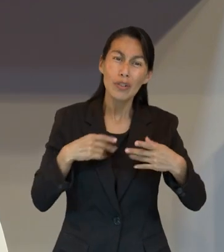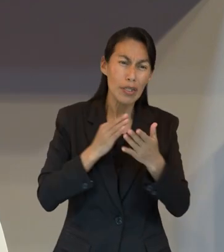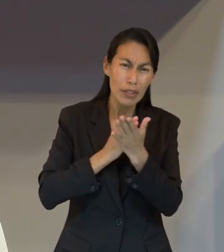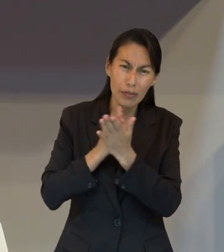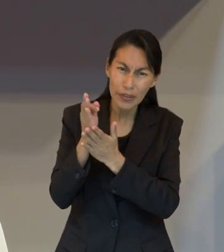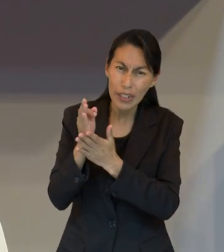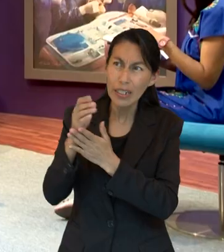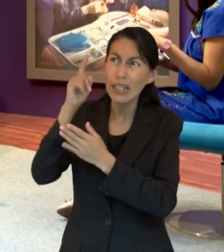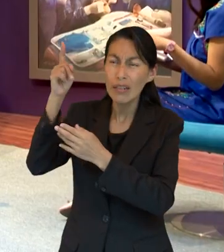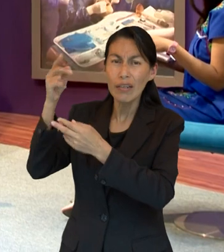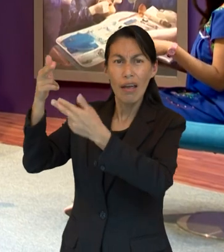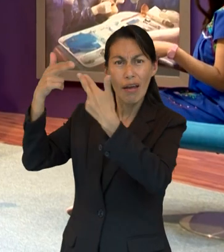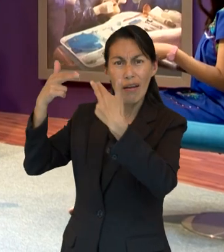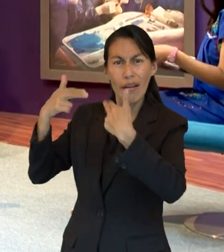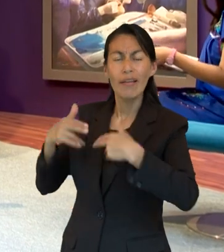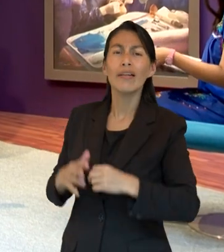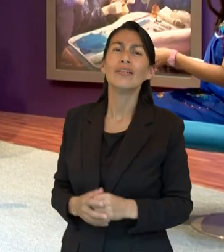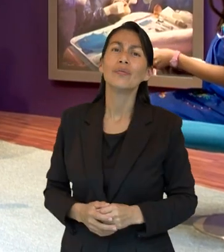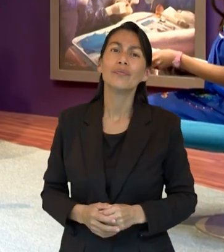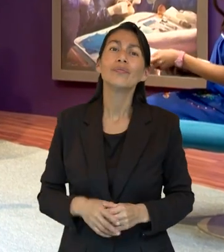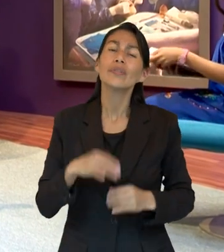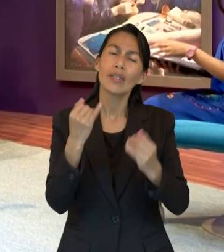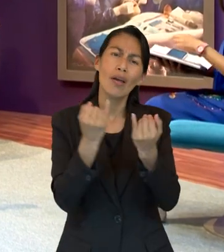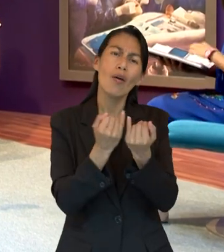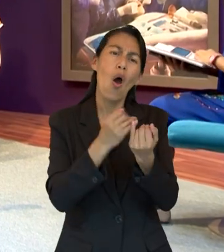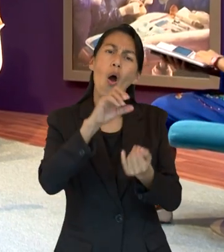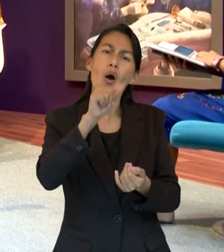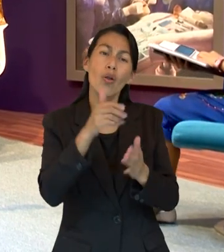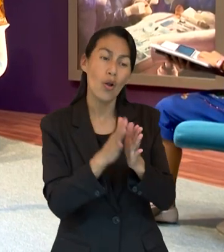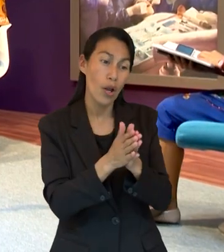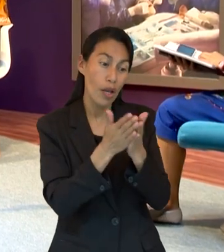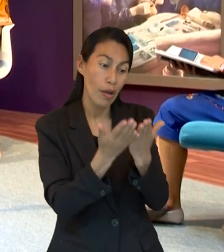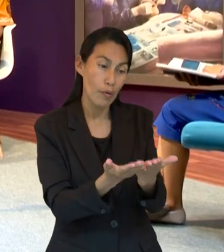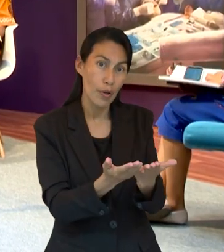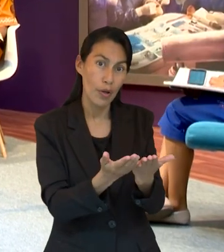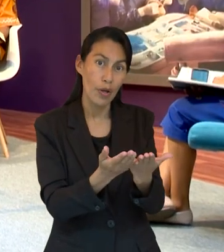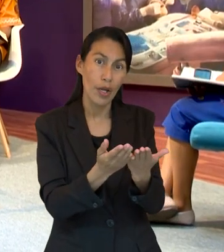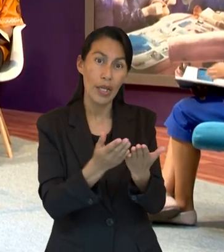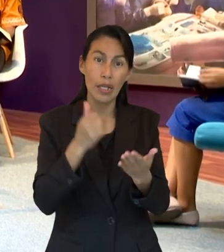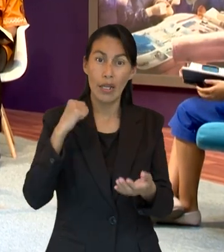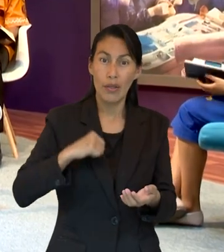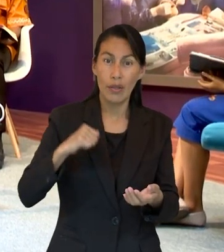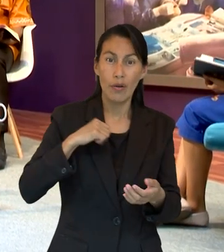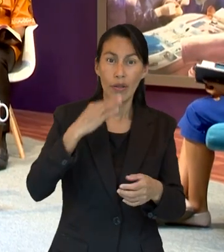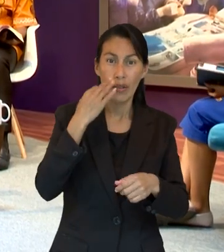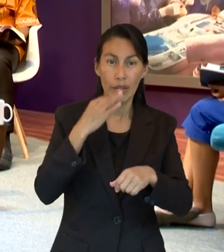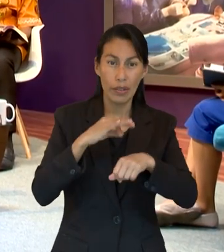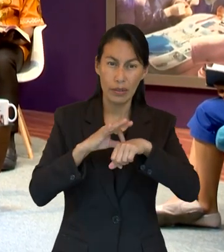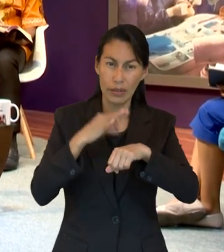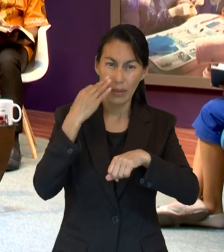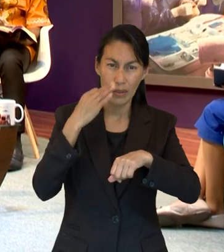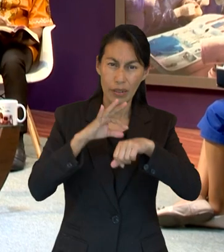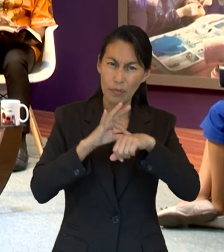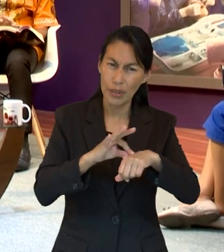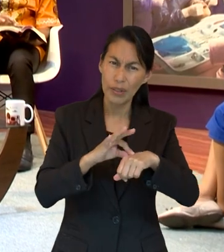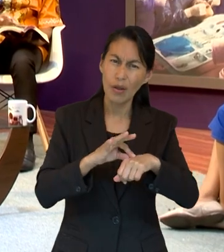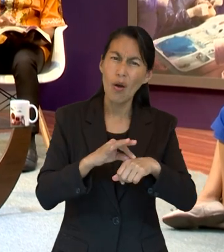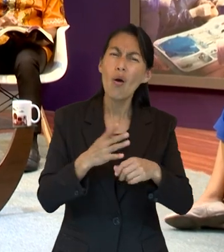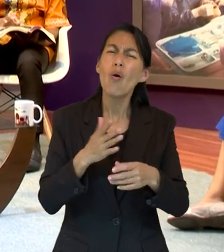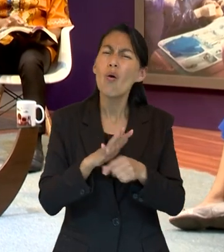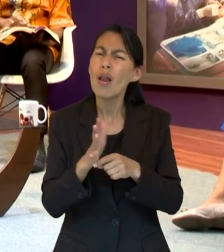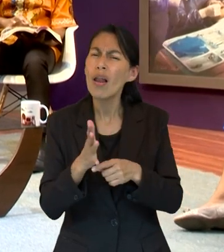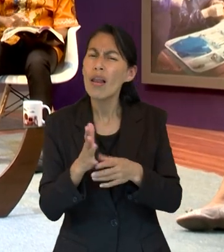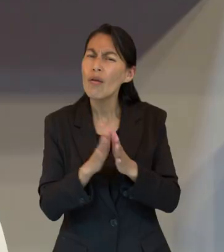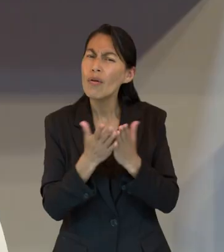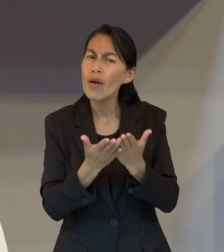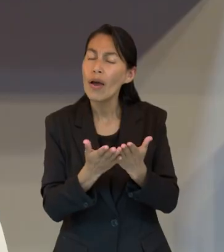está escrito el pueblo que recibe el reino. Y también hay otro libro en el Antiguo Testamento en donde se hace alusión a un juicio. ¿Cuál